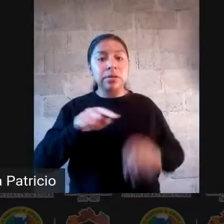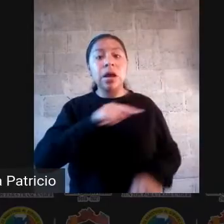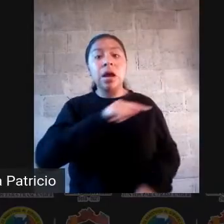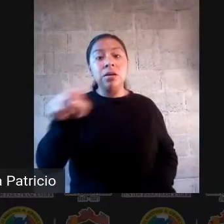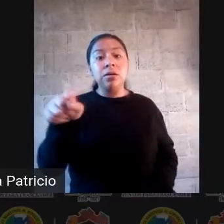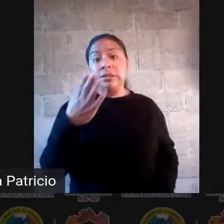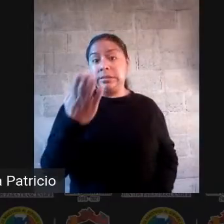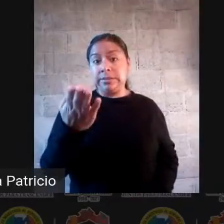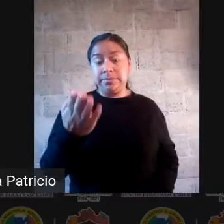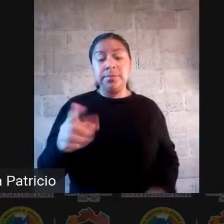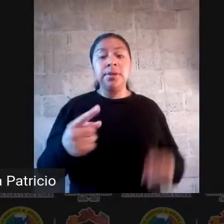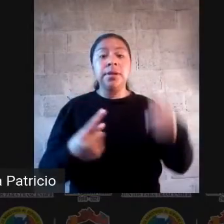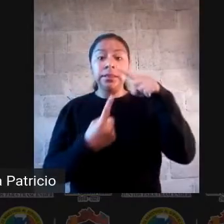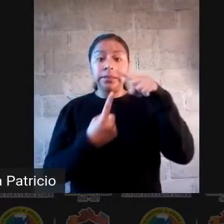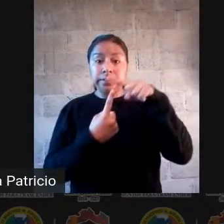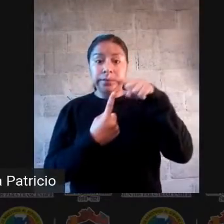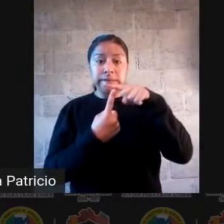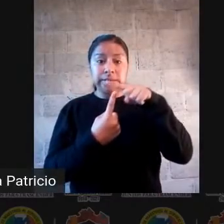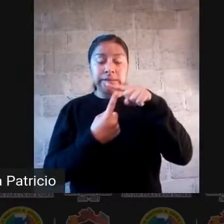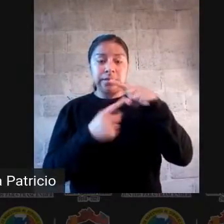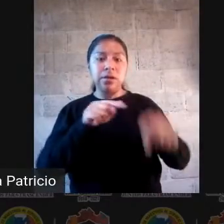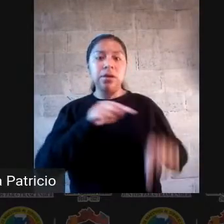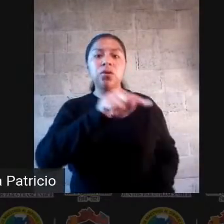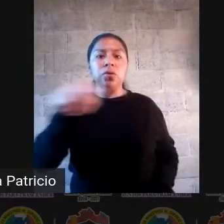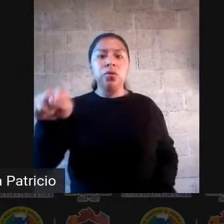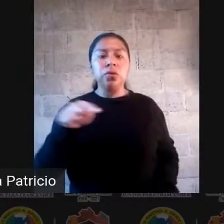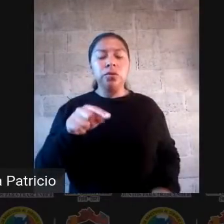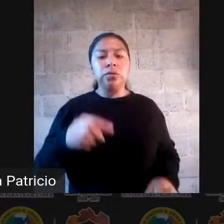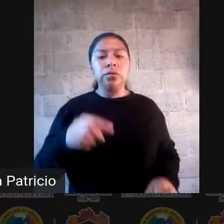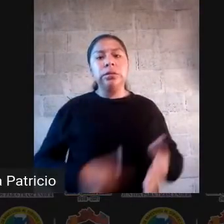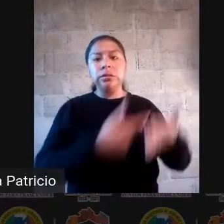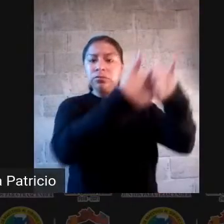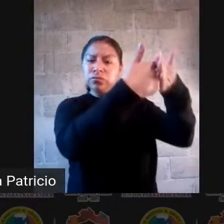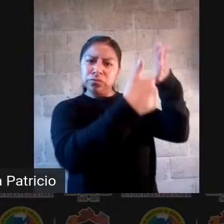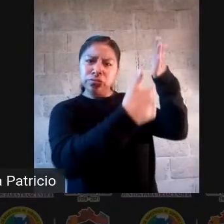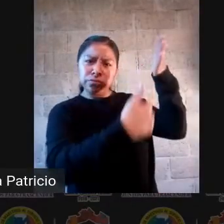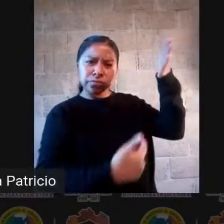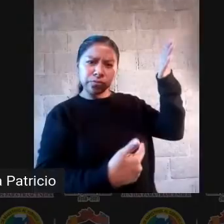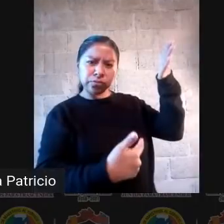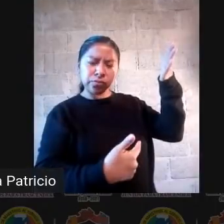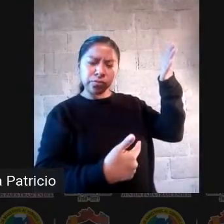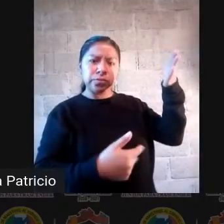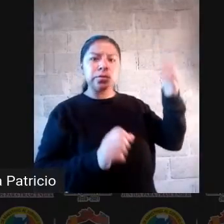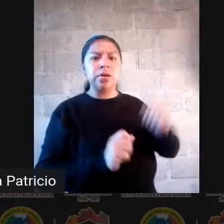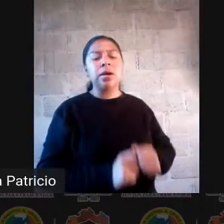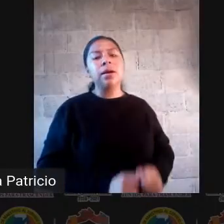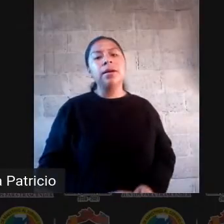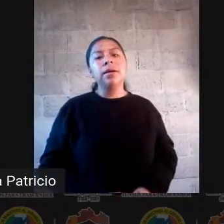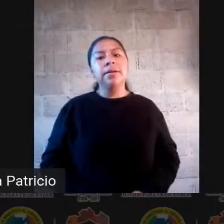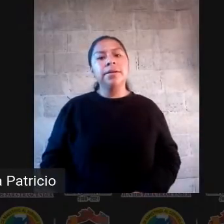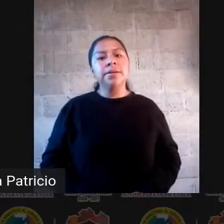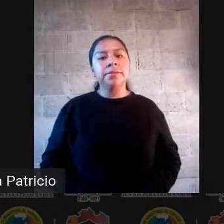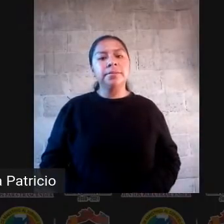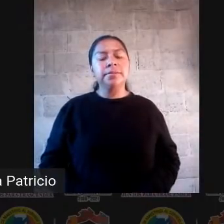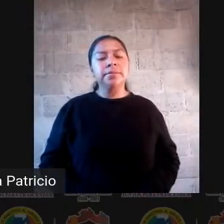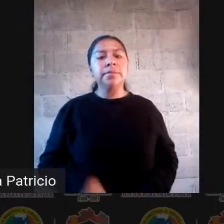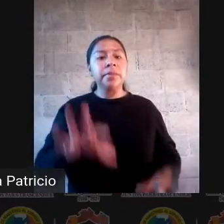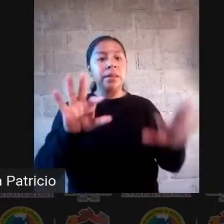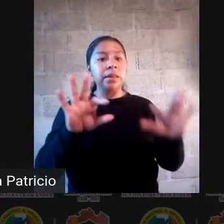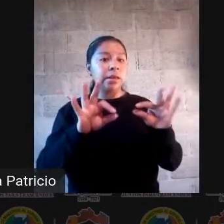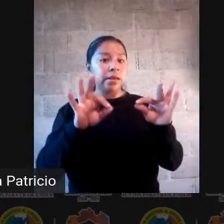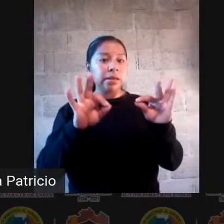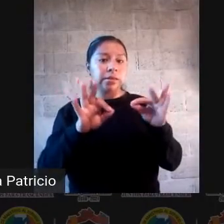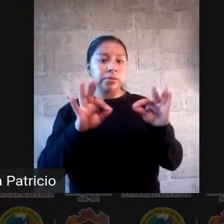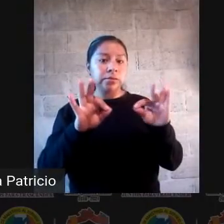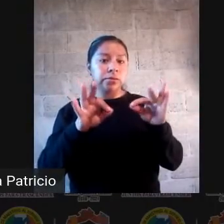ustedes su formato de diseño, su formato estándar de diseño. Es un documento que voy a asesorarme